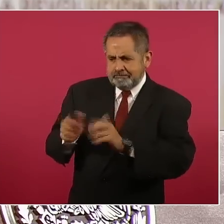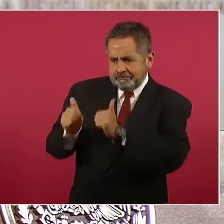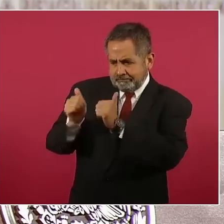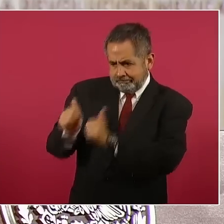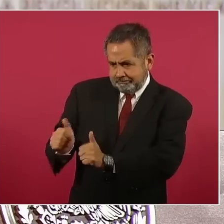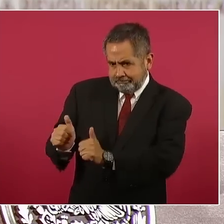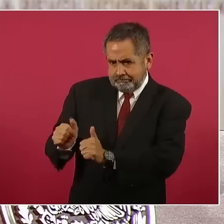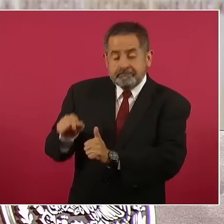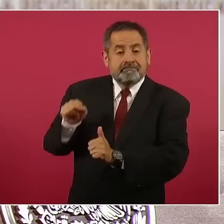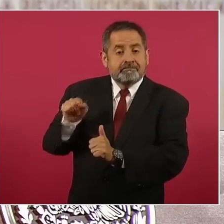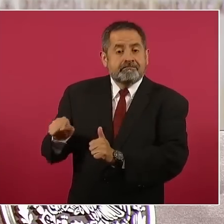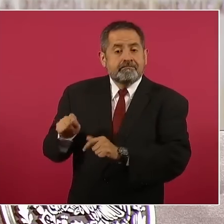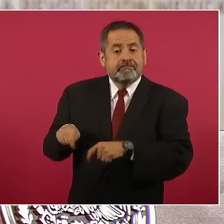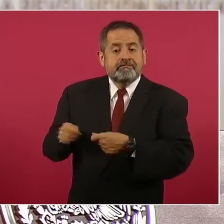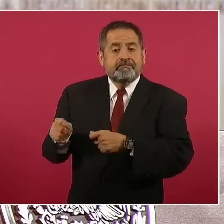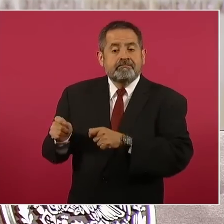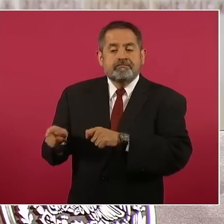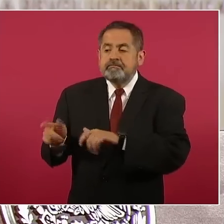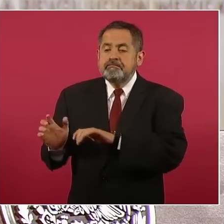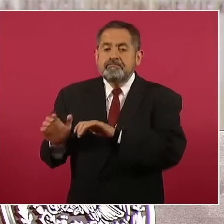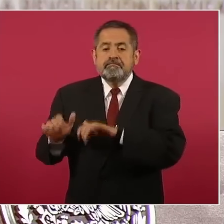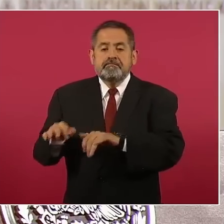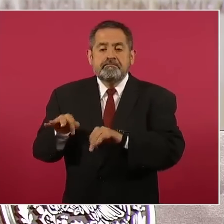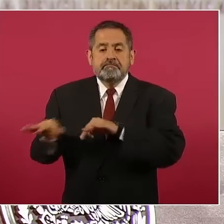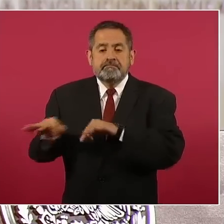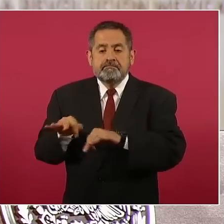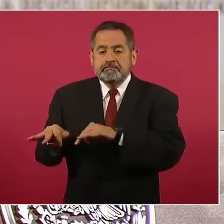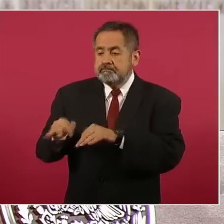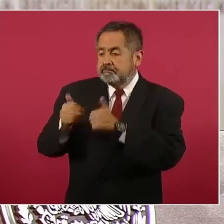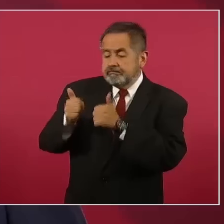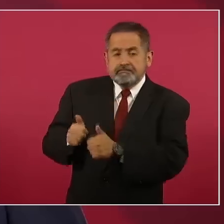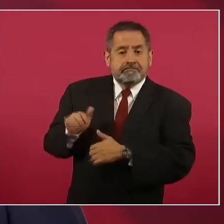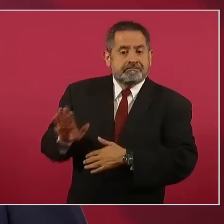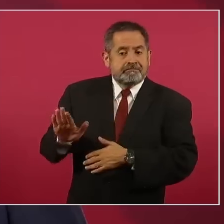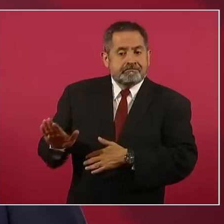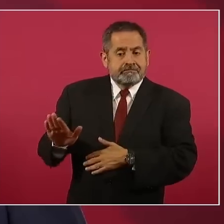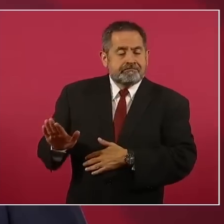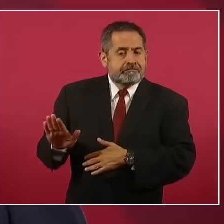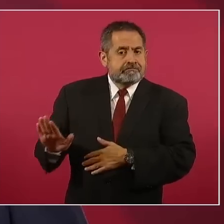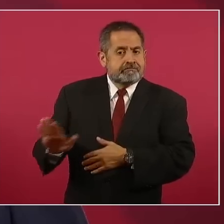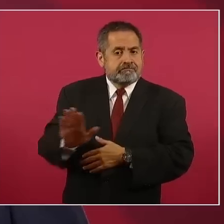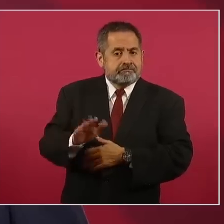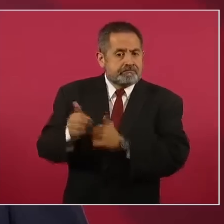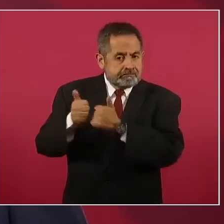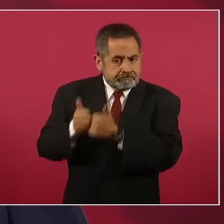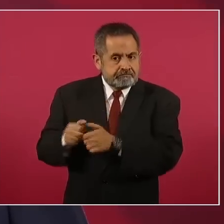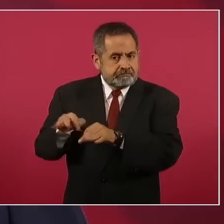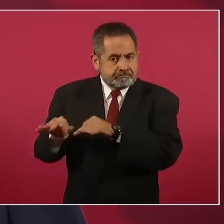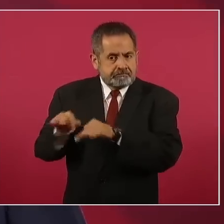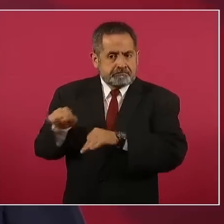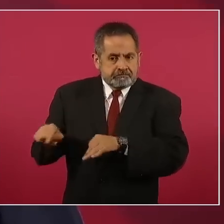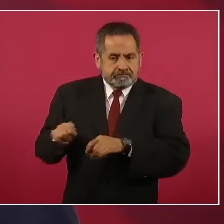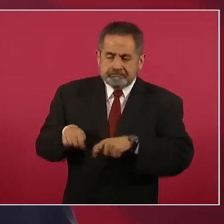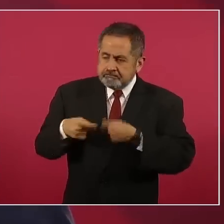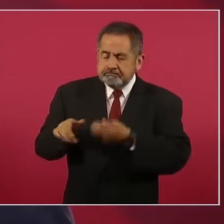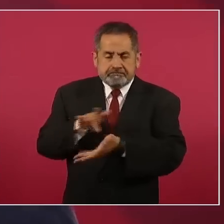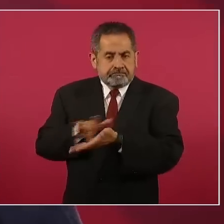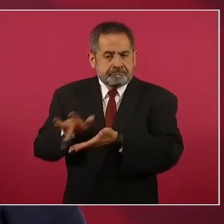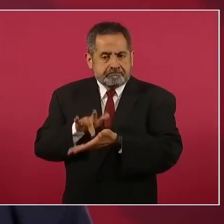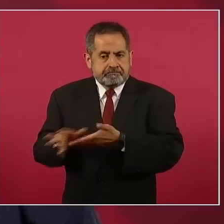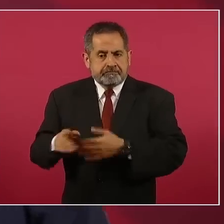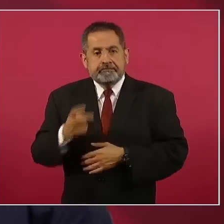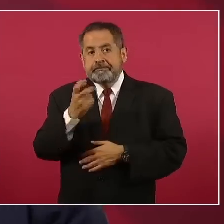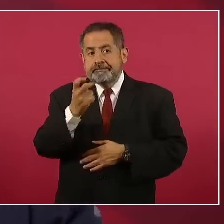origen, para eso de manera específica insistimos